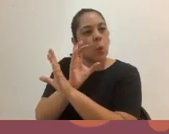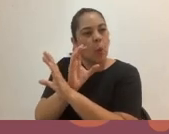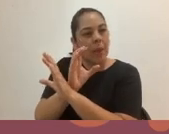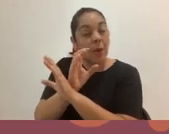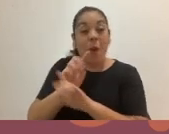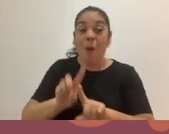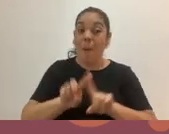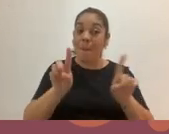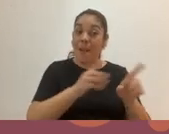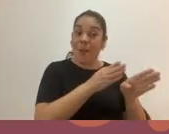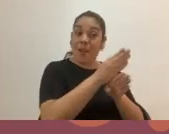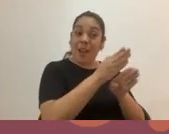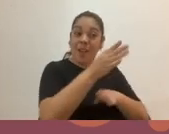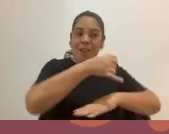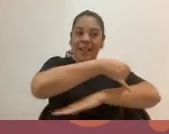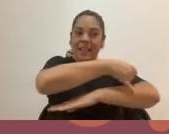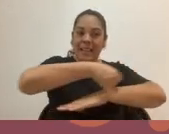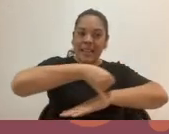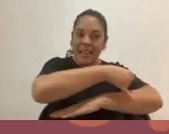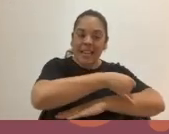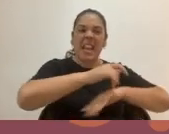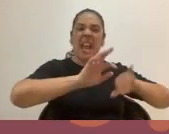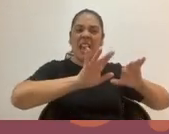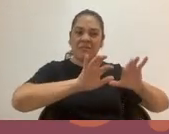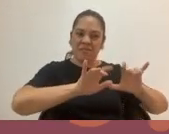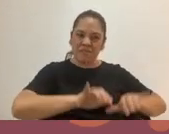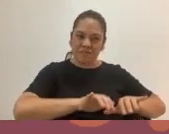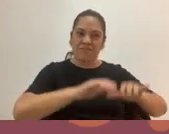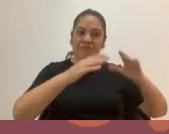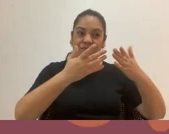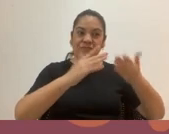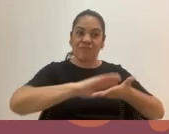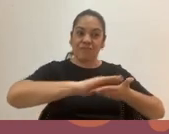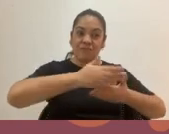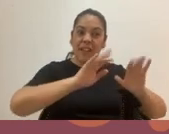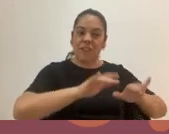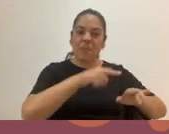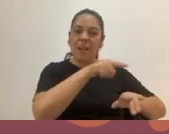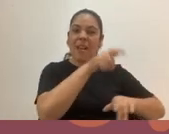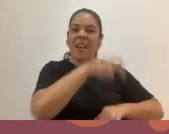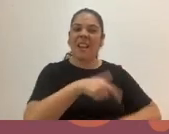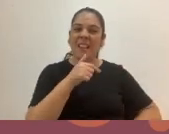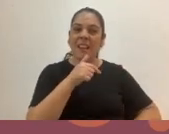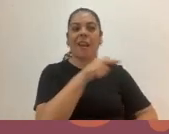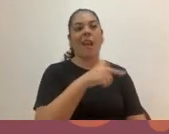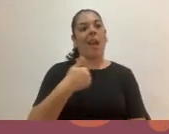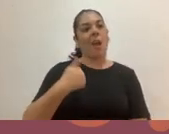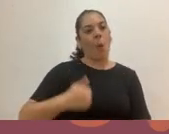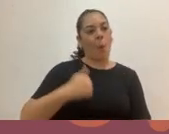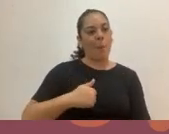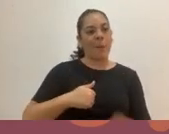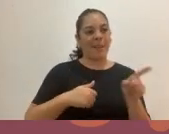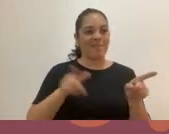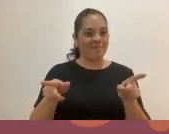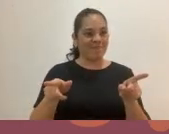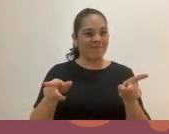carreras de ingeniería, por ejemplo, informática, son atribuidas a los hombres. Y si una se pone a tomar